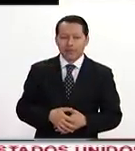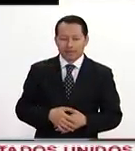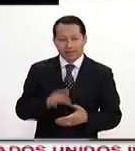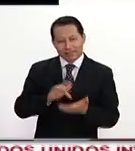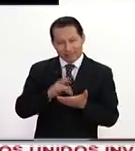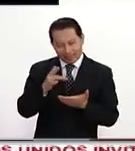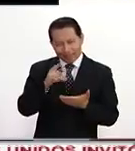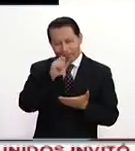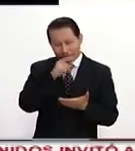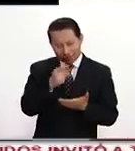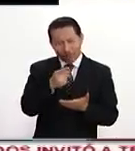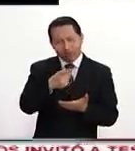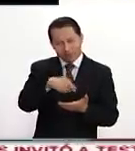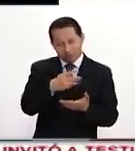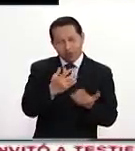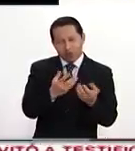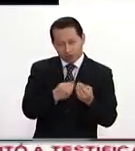Vale. Gracias a ustedes, de verdad. Hasta luego. Gracias.